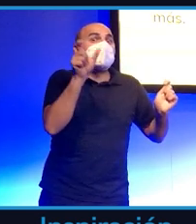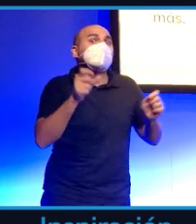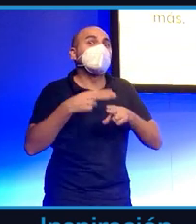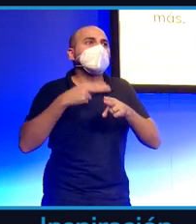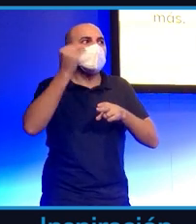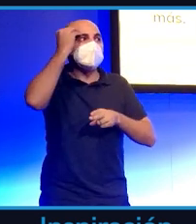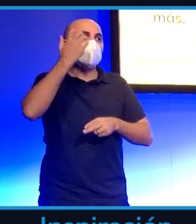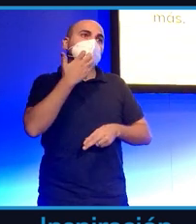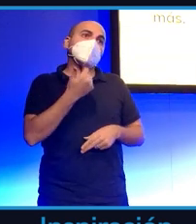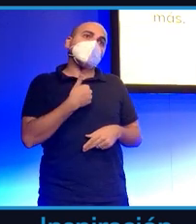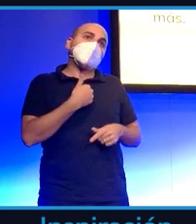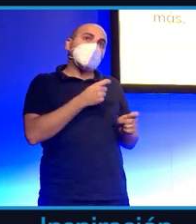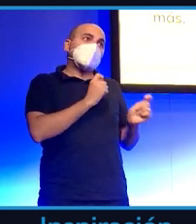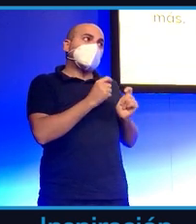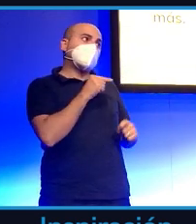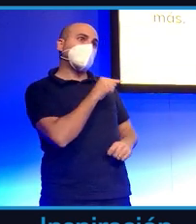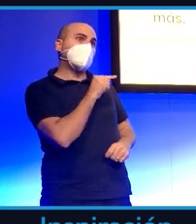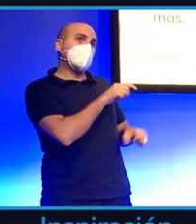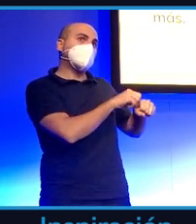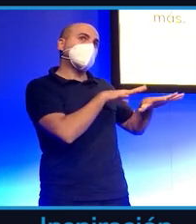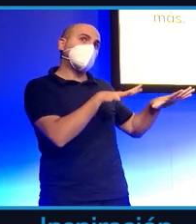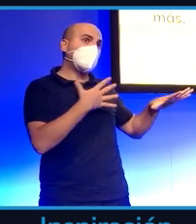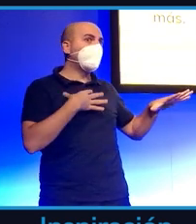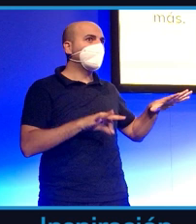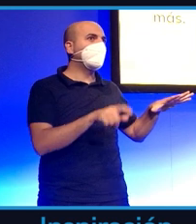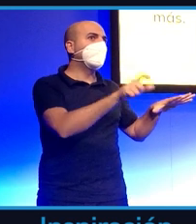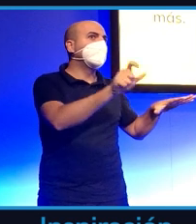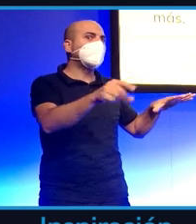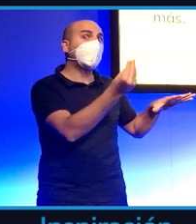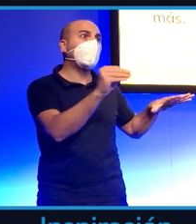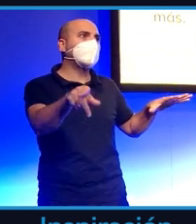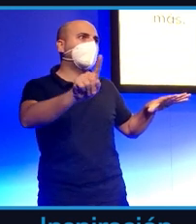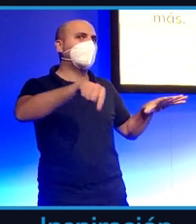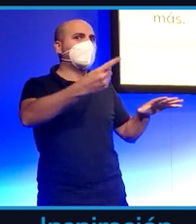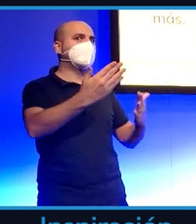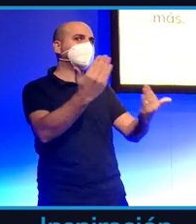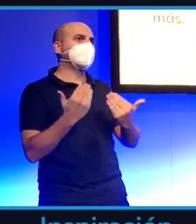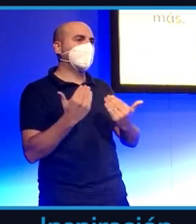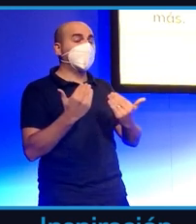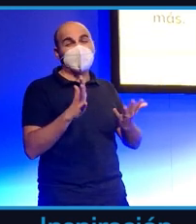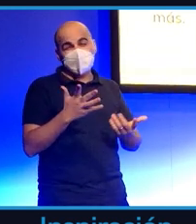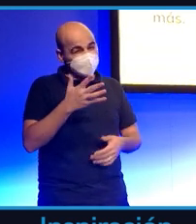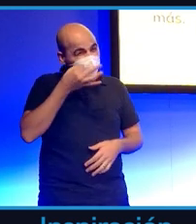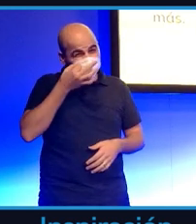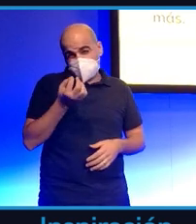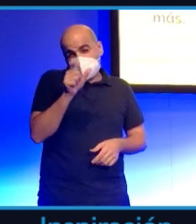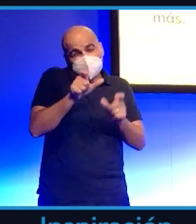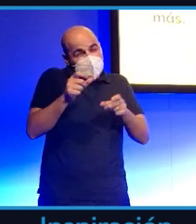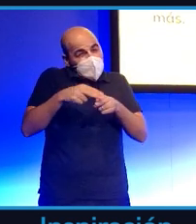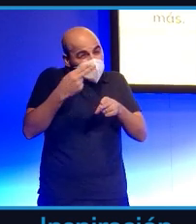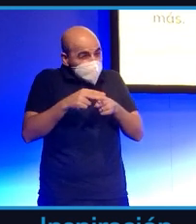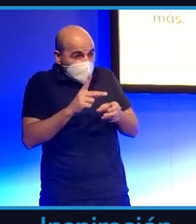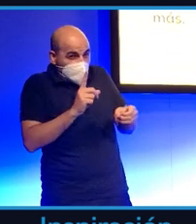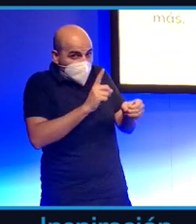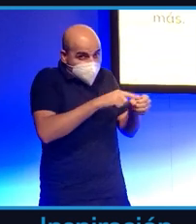algo minoritario. Todavía los políticos piensan que la influencia está en los medios de